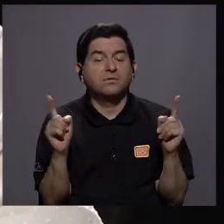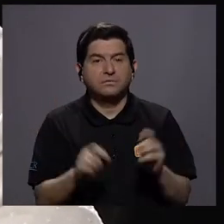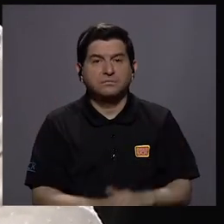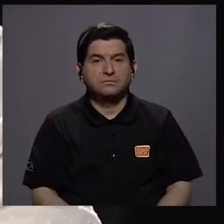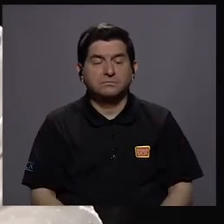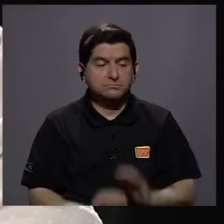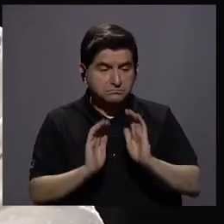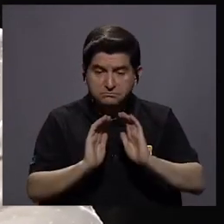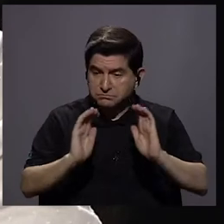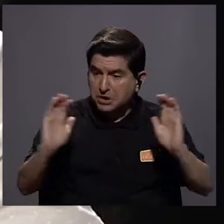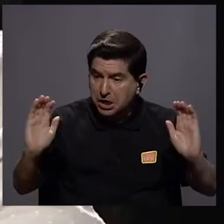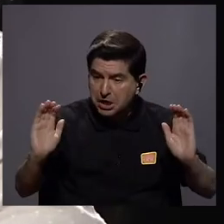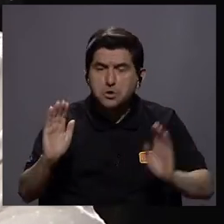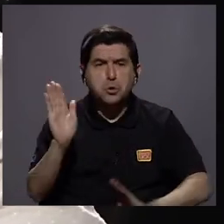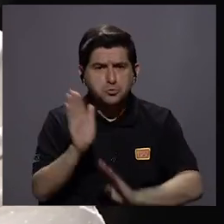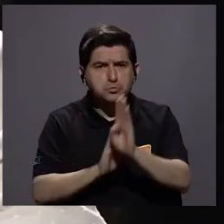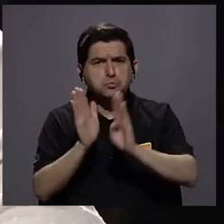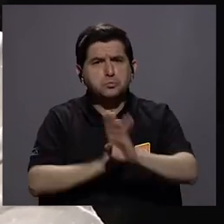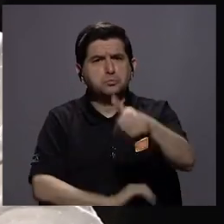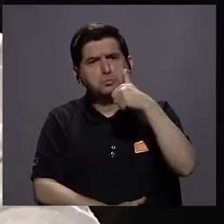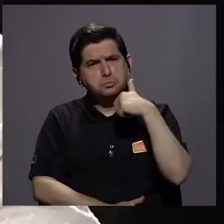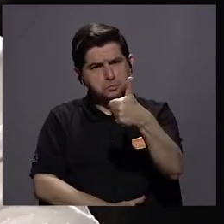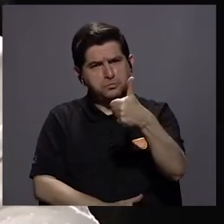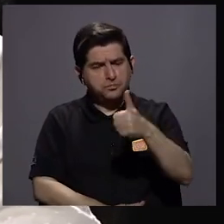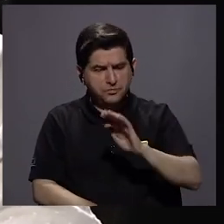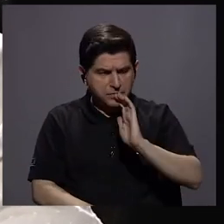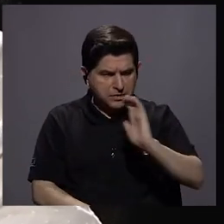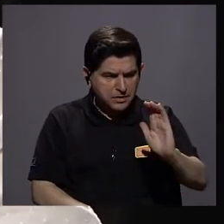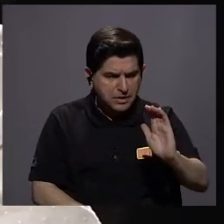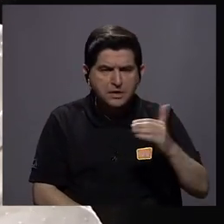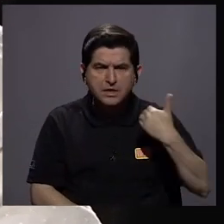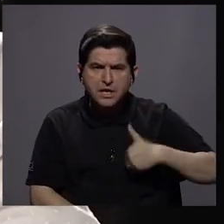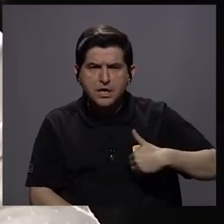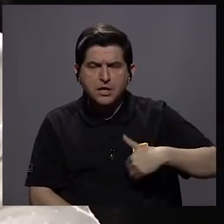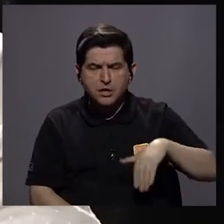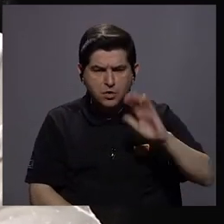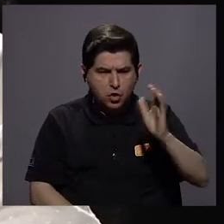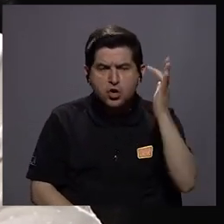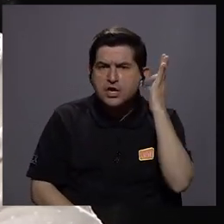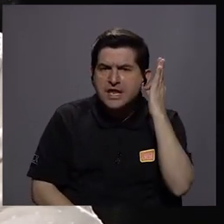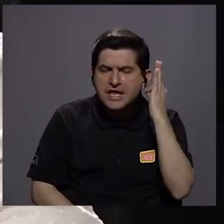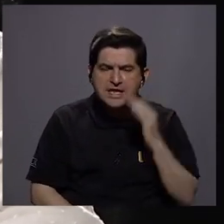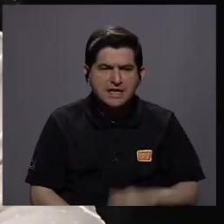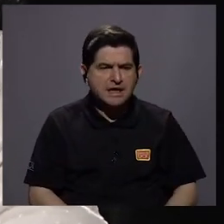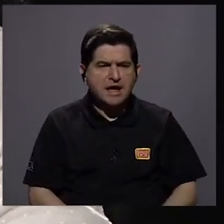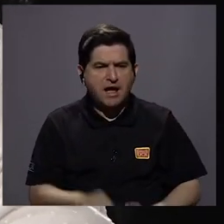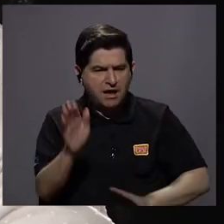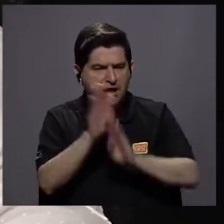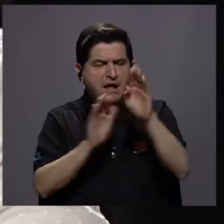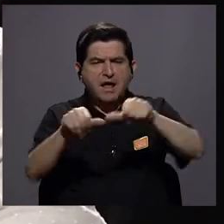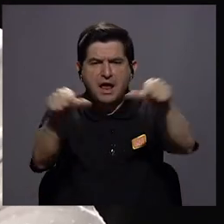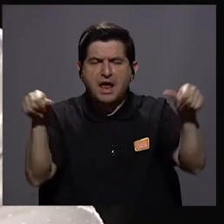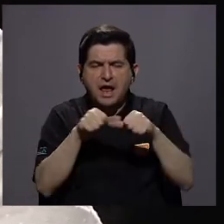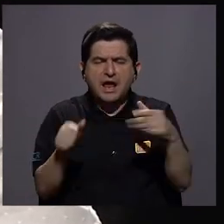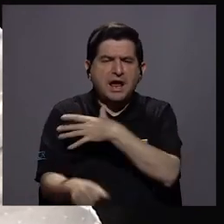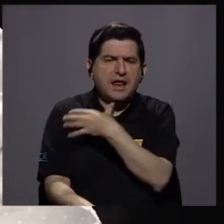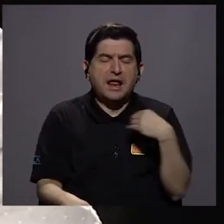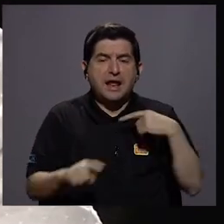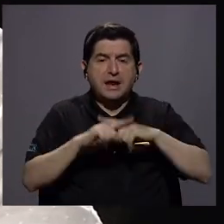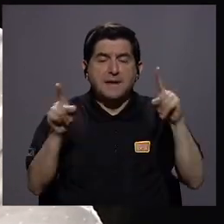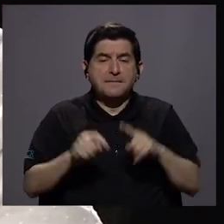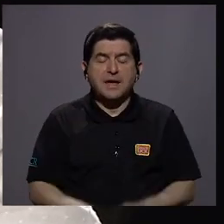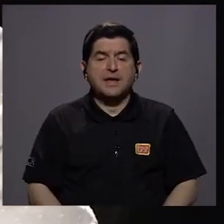los niños pueden desarrollarse muy bien, niños y niñas, en el área que les guste. Pero tal vez desde pequeños,